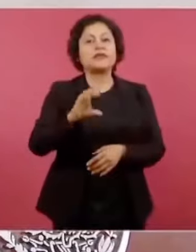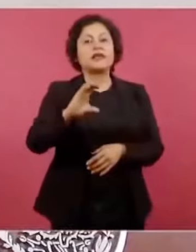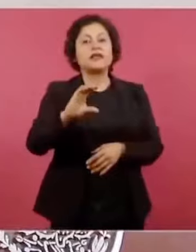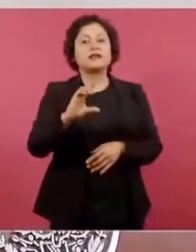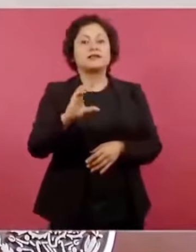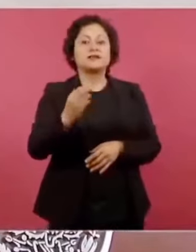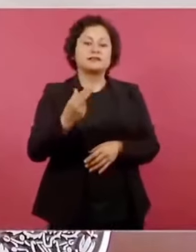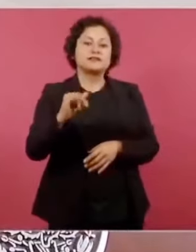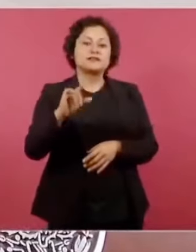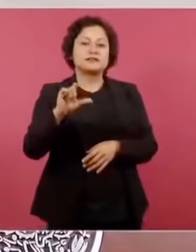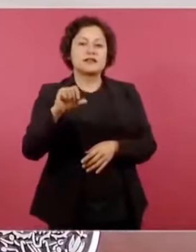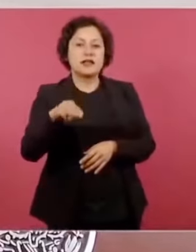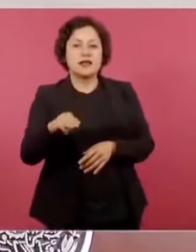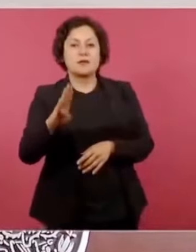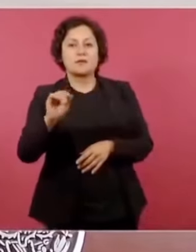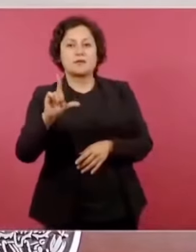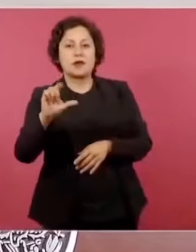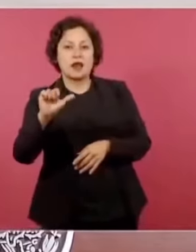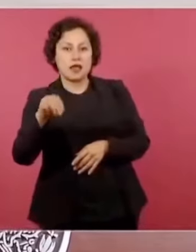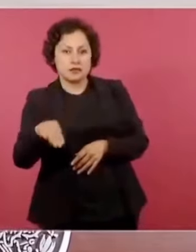se relata como